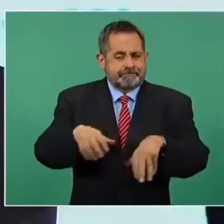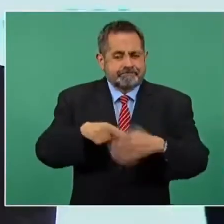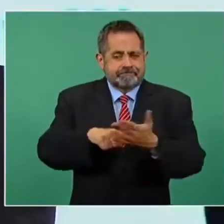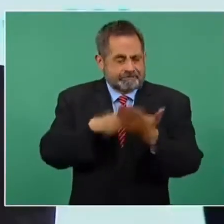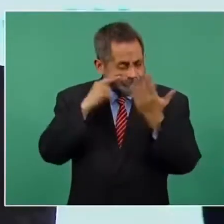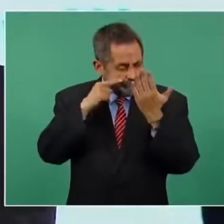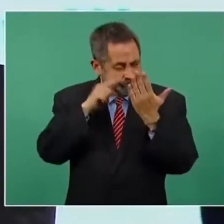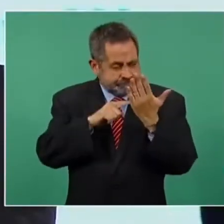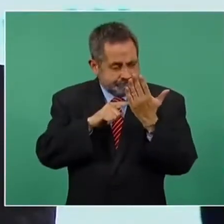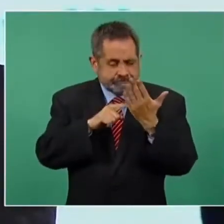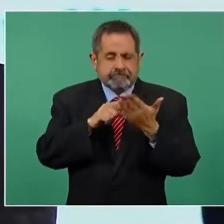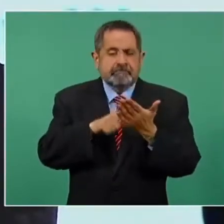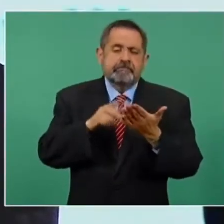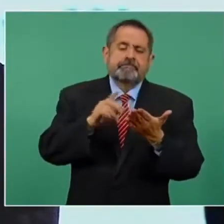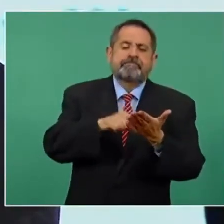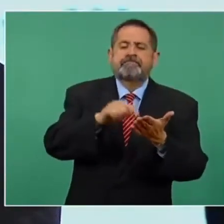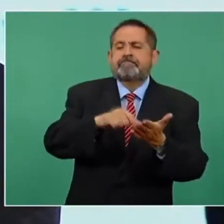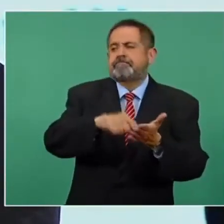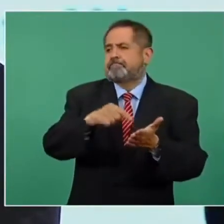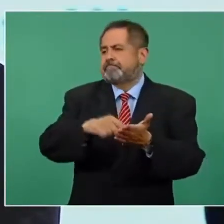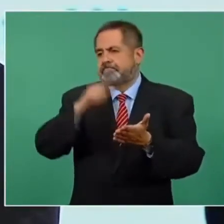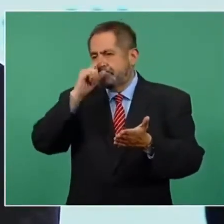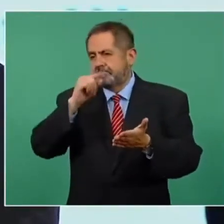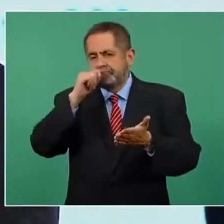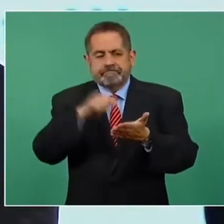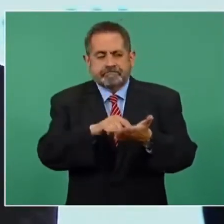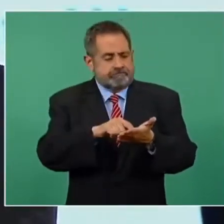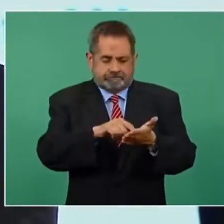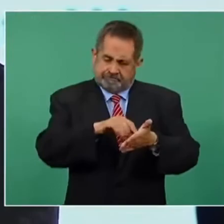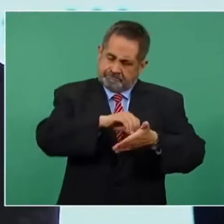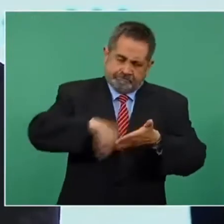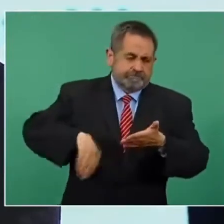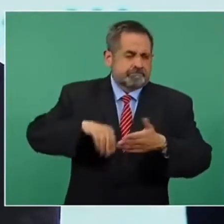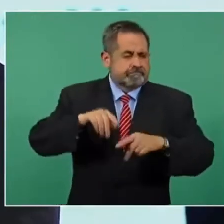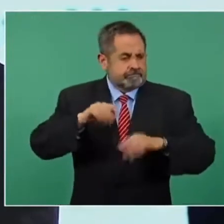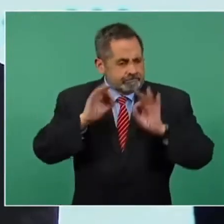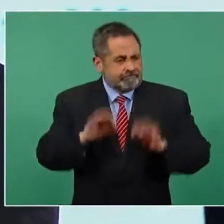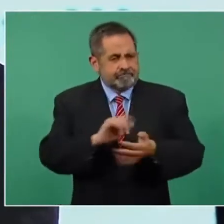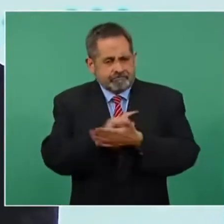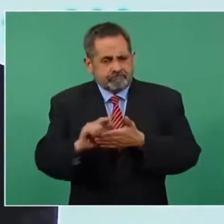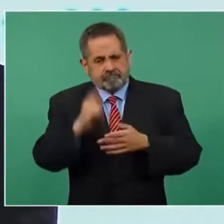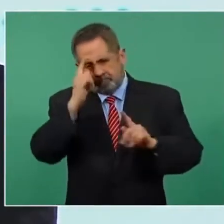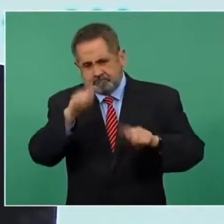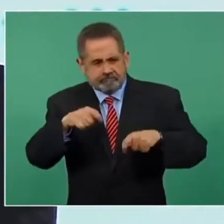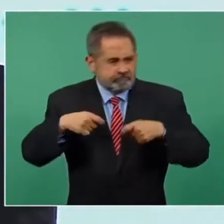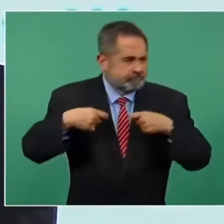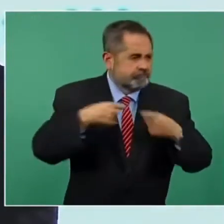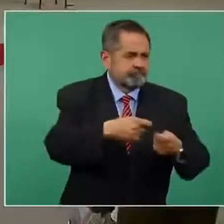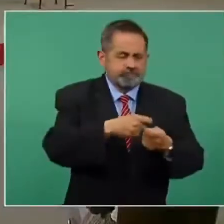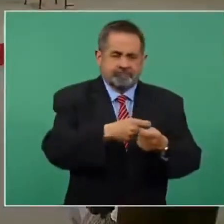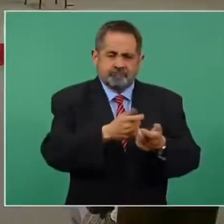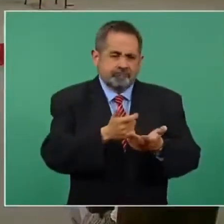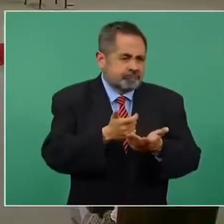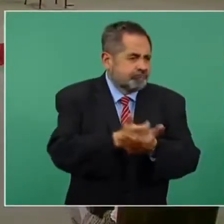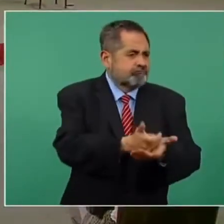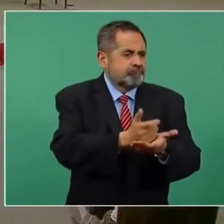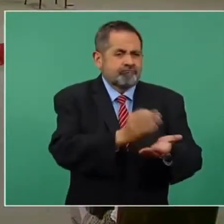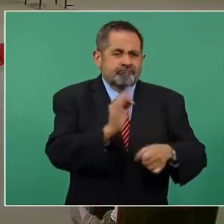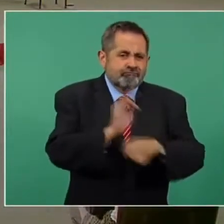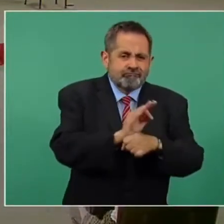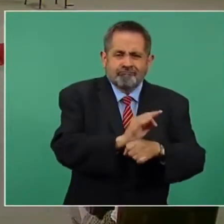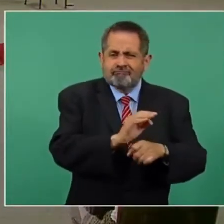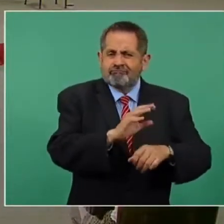cualquier discrecionalidad en el uso de recursos para atender de inmediato los requerimientos de las víctimas, no solamente en la